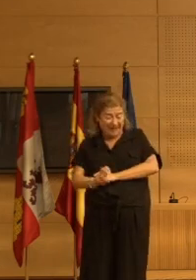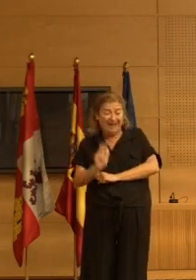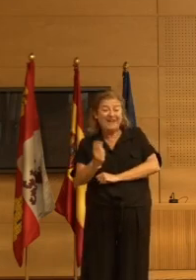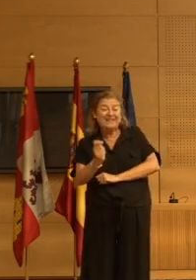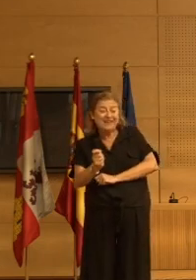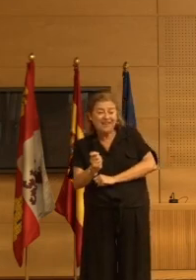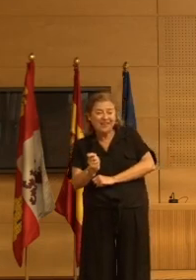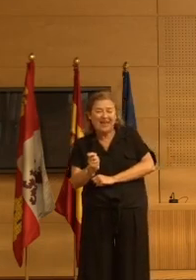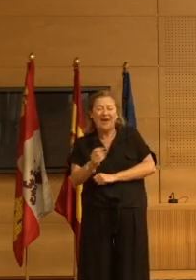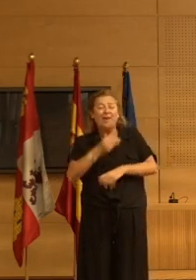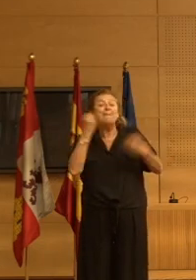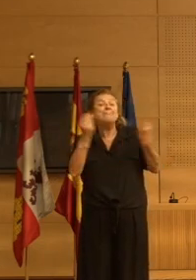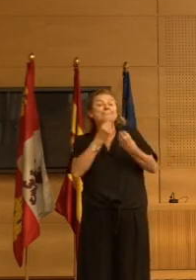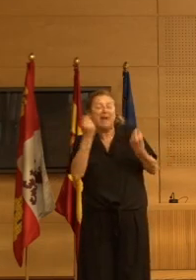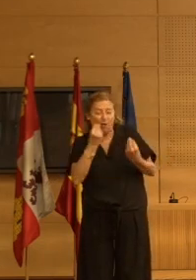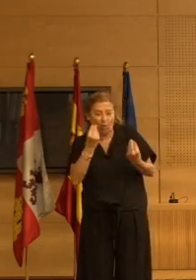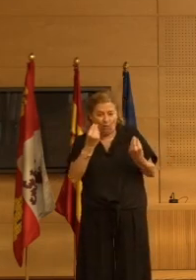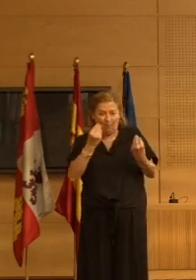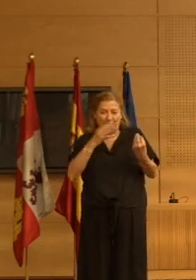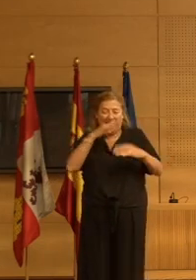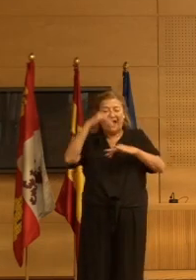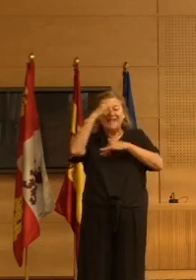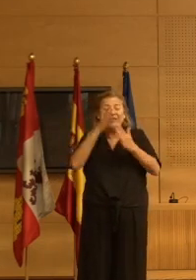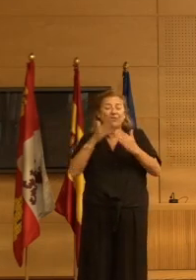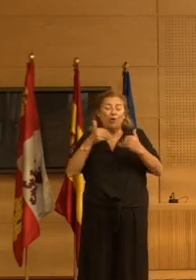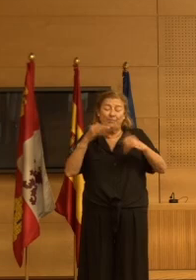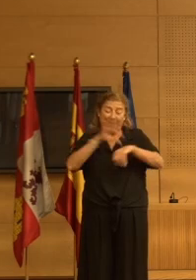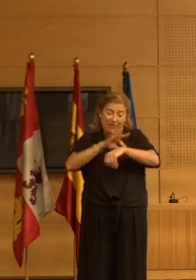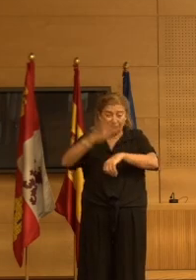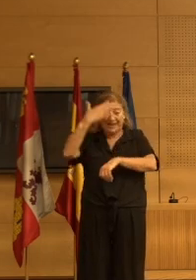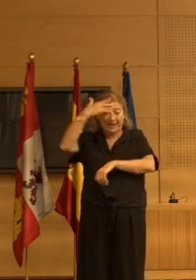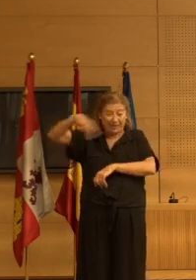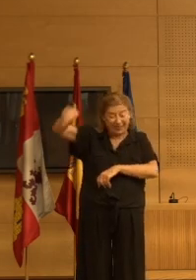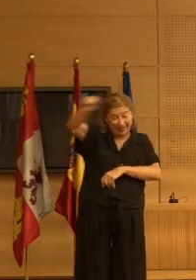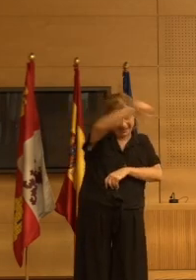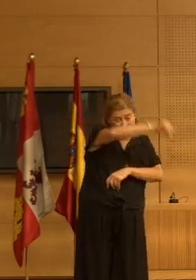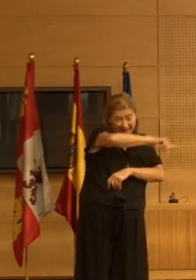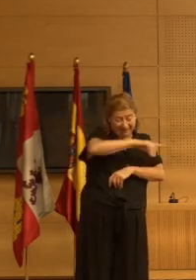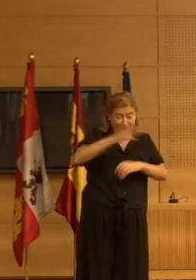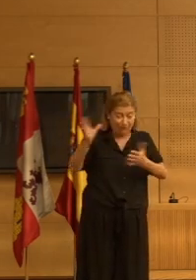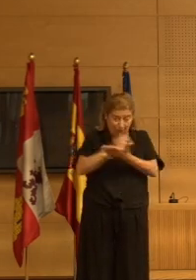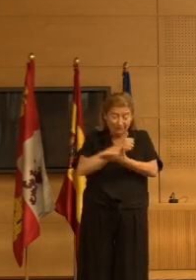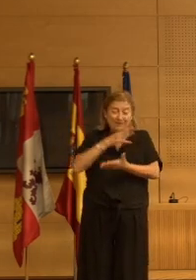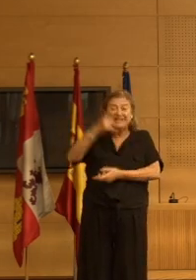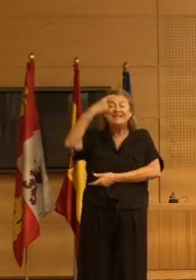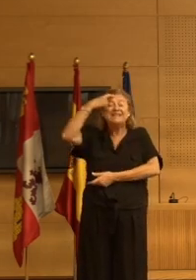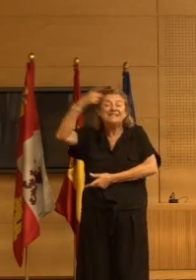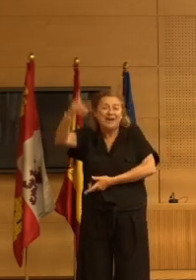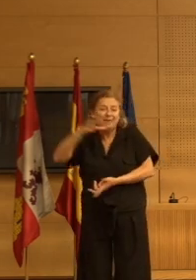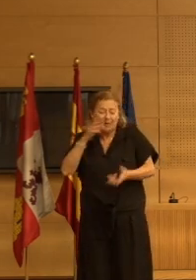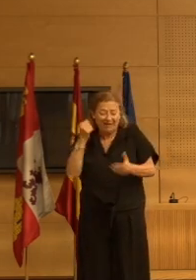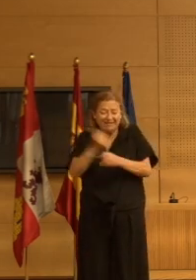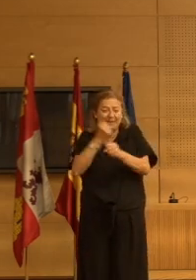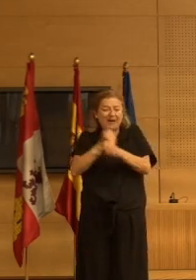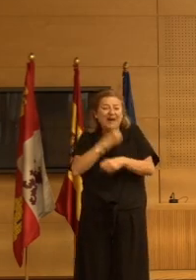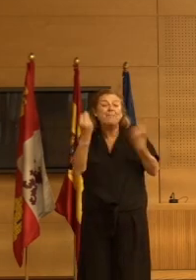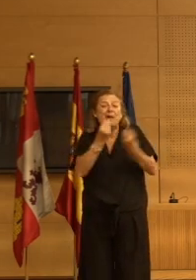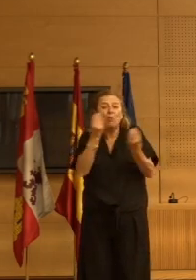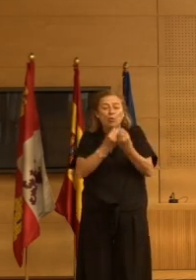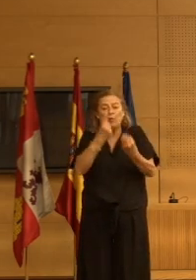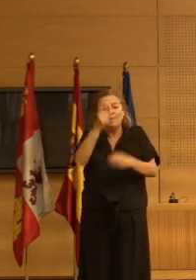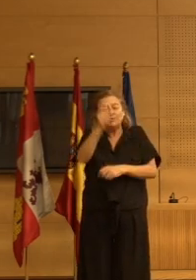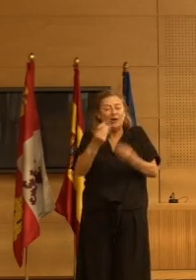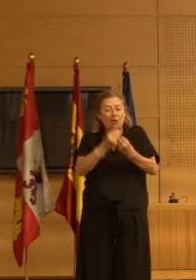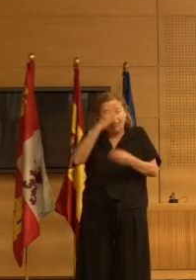bautadas por parte de atención primaria si los médicos supieran pues trabajar un poco mejor con la persona con demencia